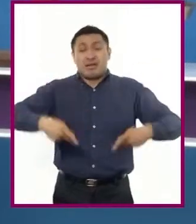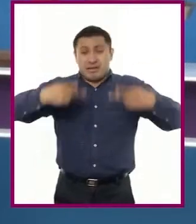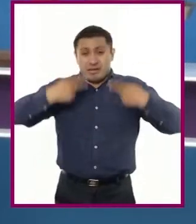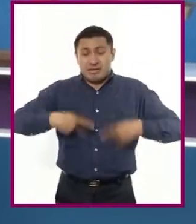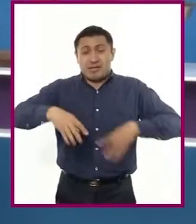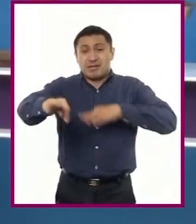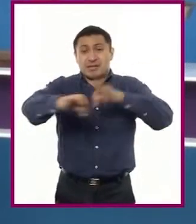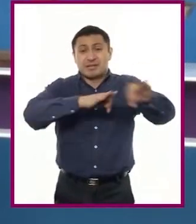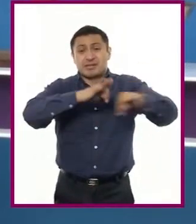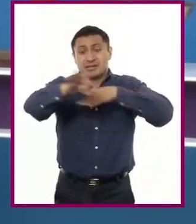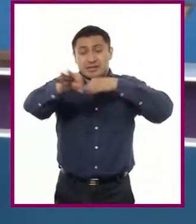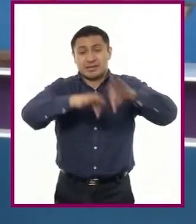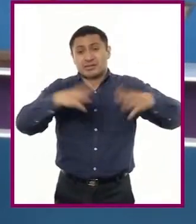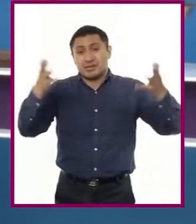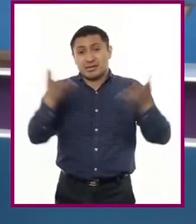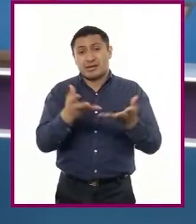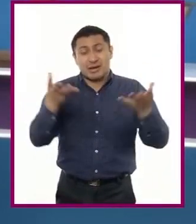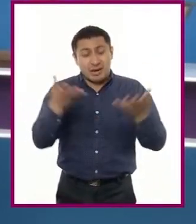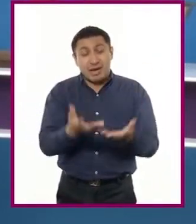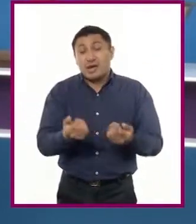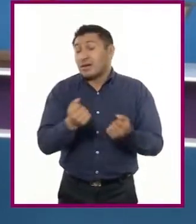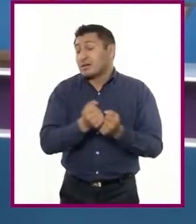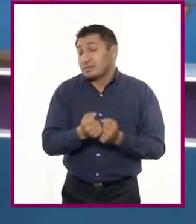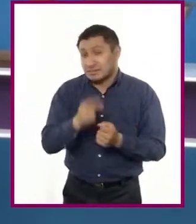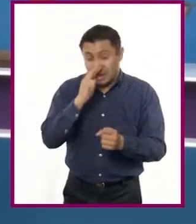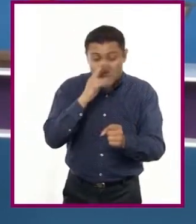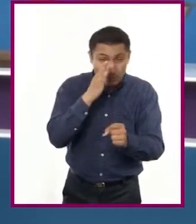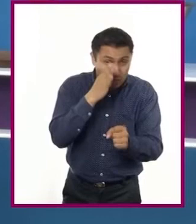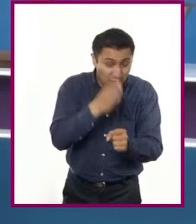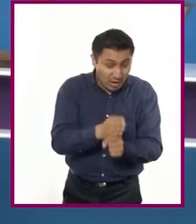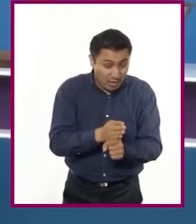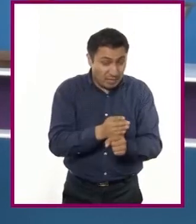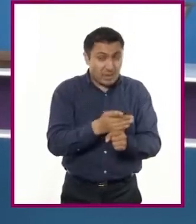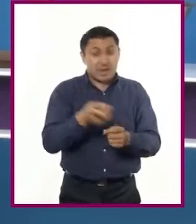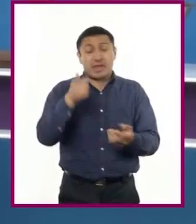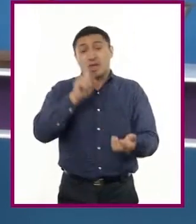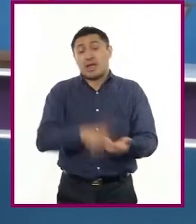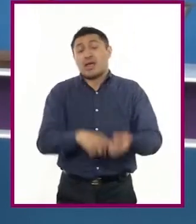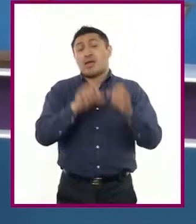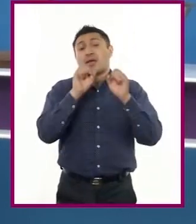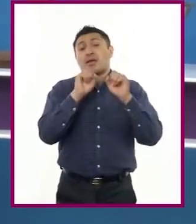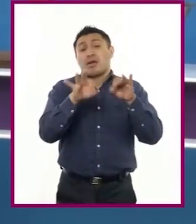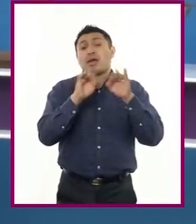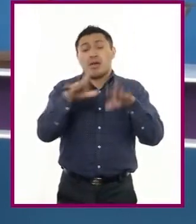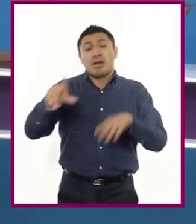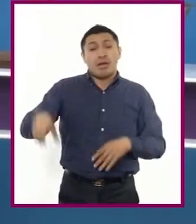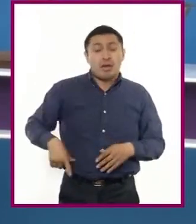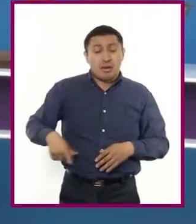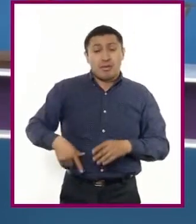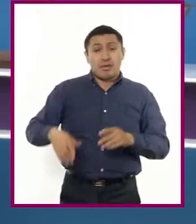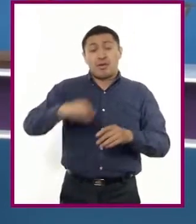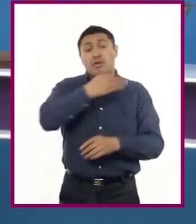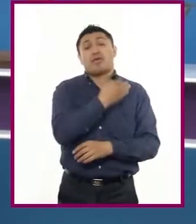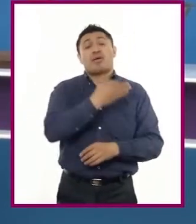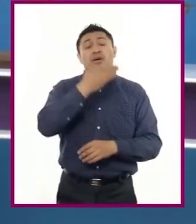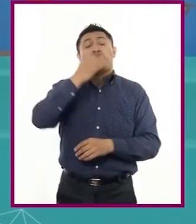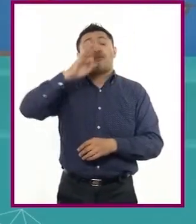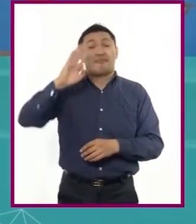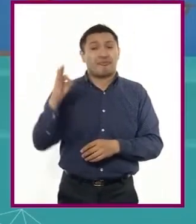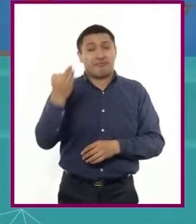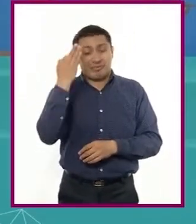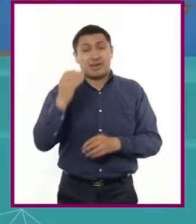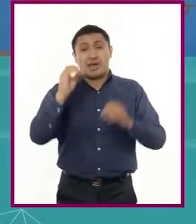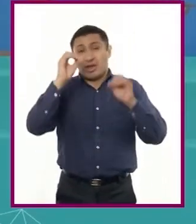un empleo, cargo o comisión en los entes públicos, en el ámbito federal y local,